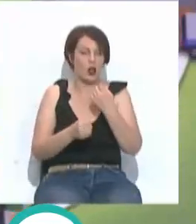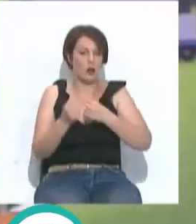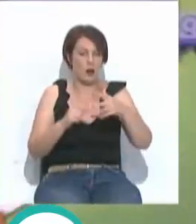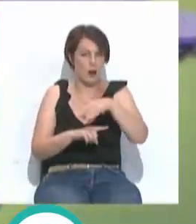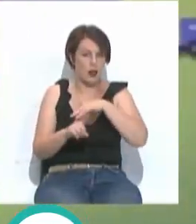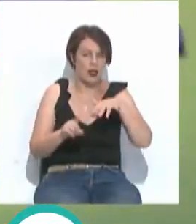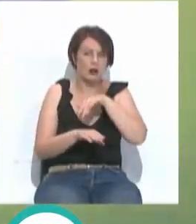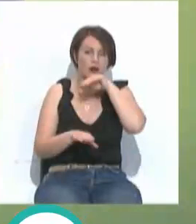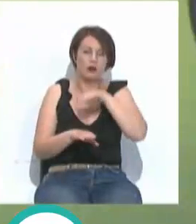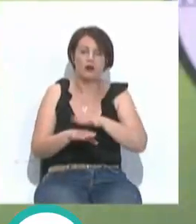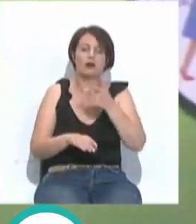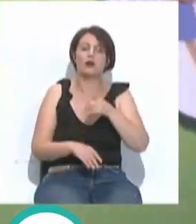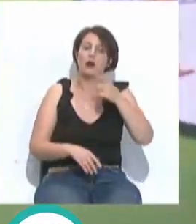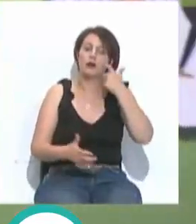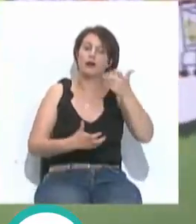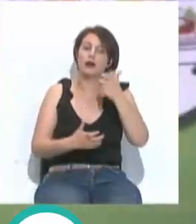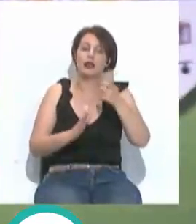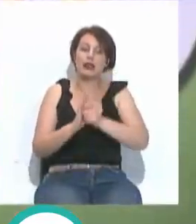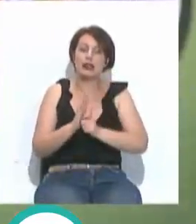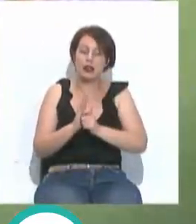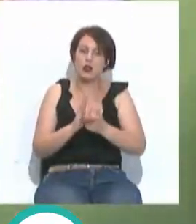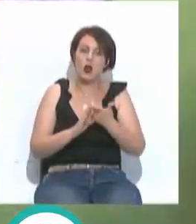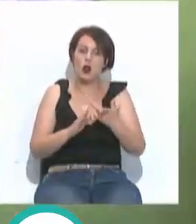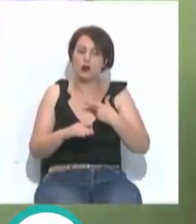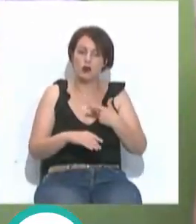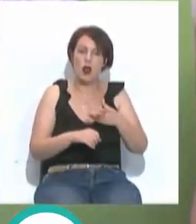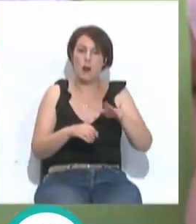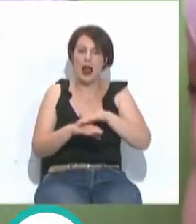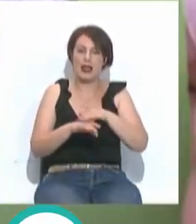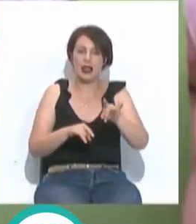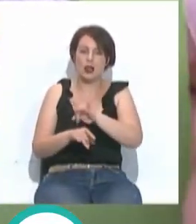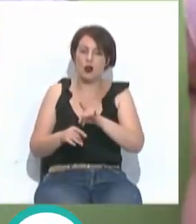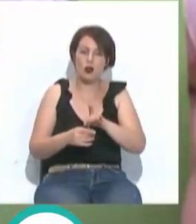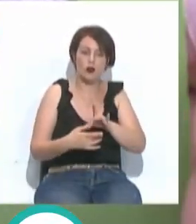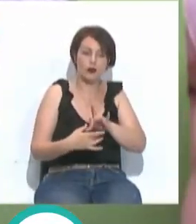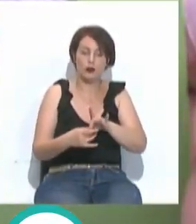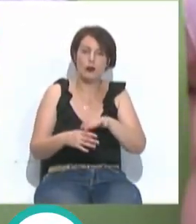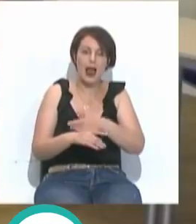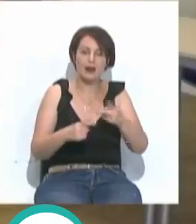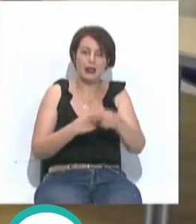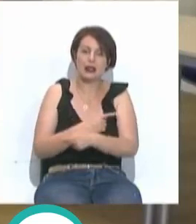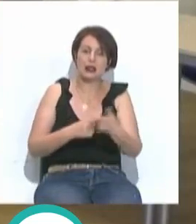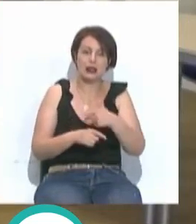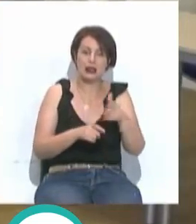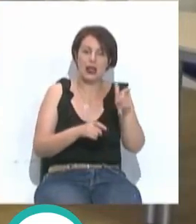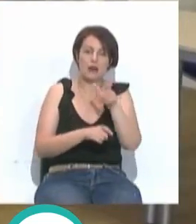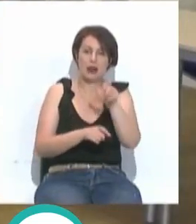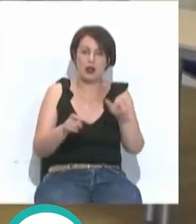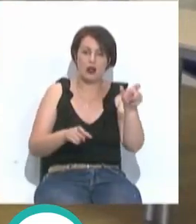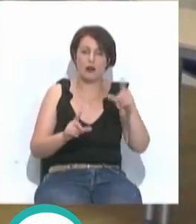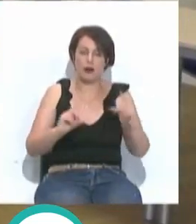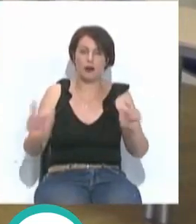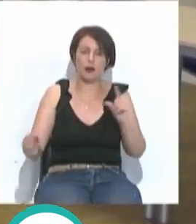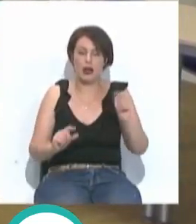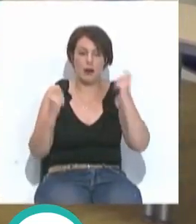que cumple, resaltando también el factor vertebrador y de fijación al territorio que tiene para evitar la despoblación. La campaña